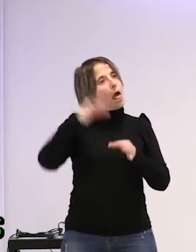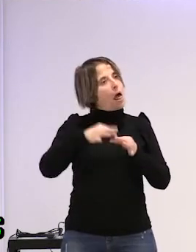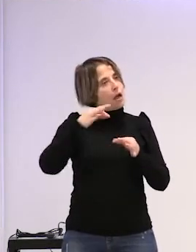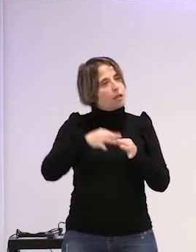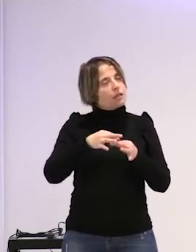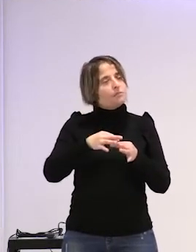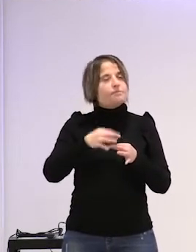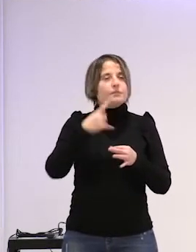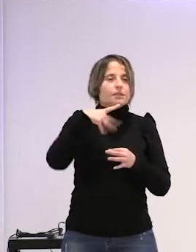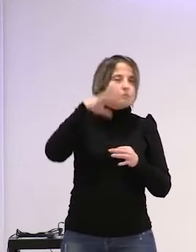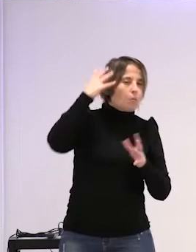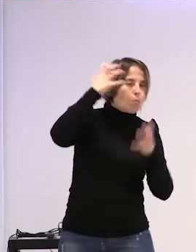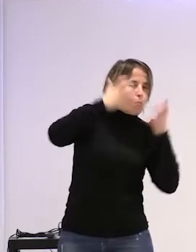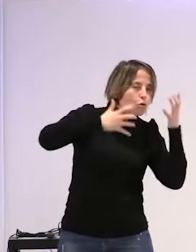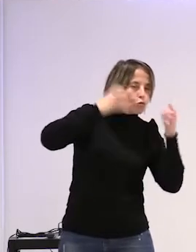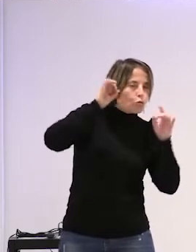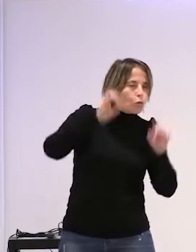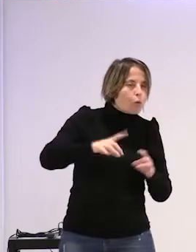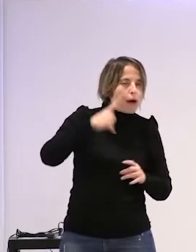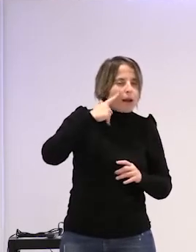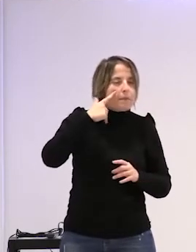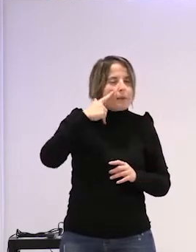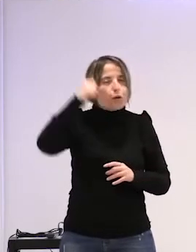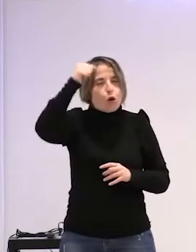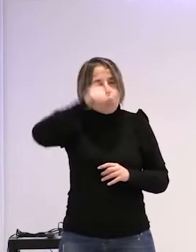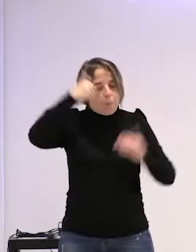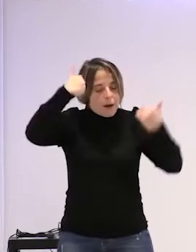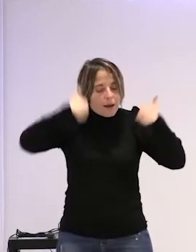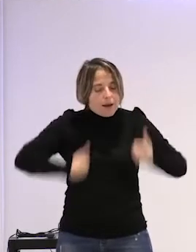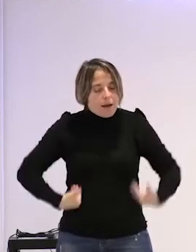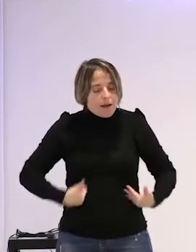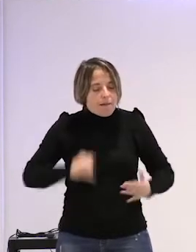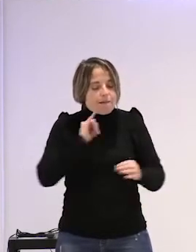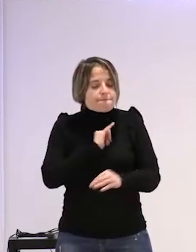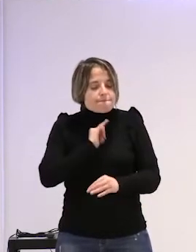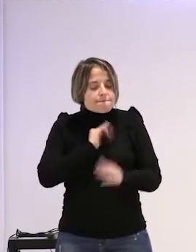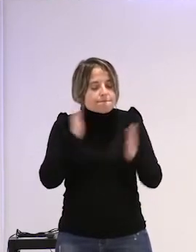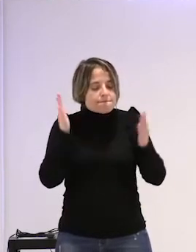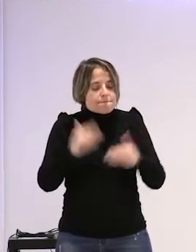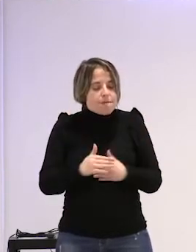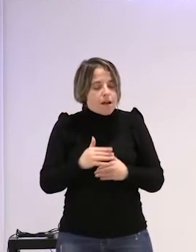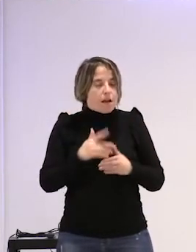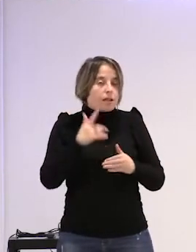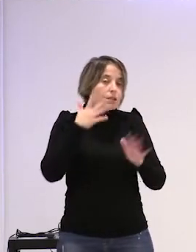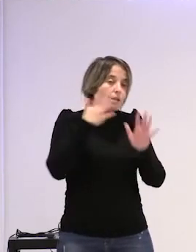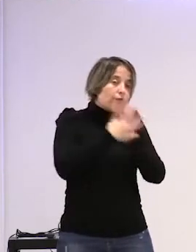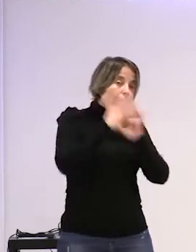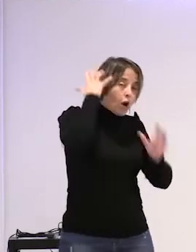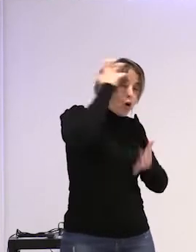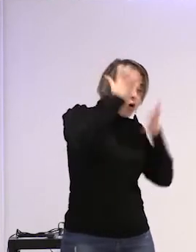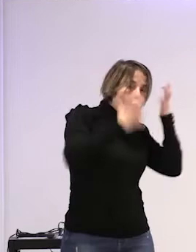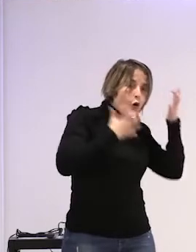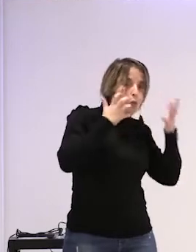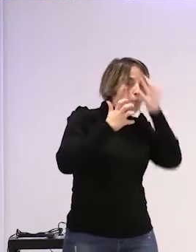como monstruo lo que nunca acabamos de ver es al hombre o lo deformamos y es un monstruo horrible que hay que sacar de